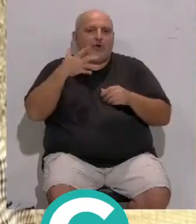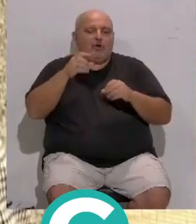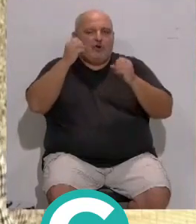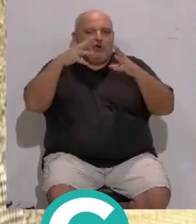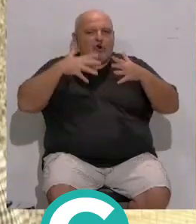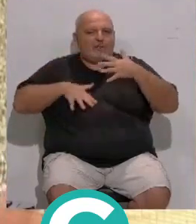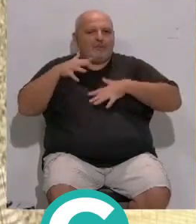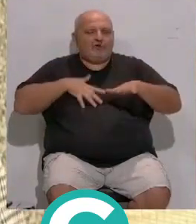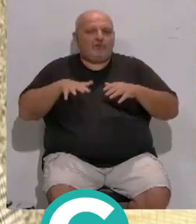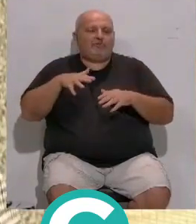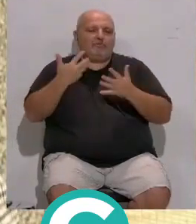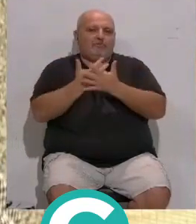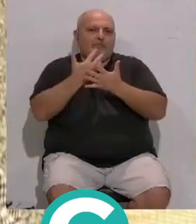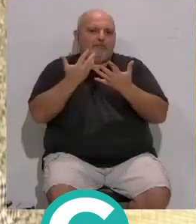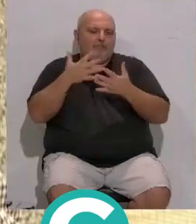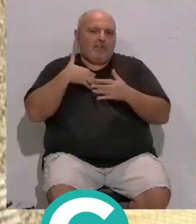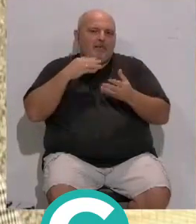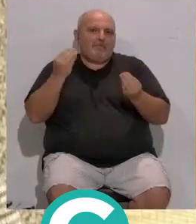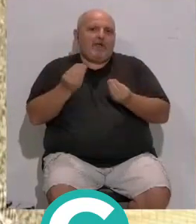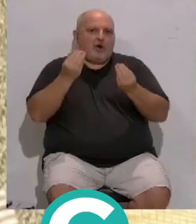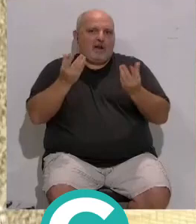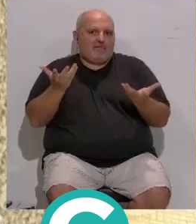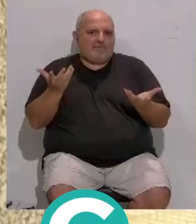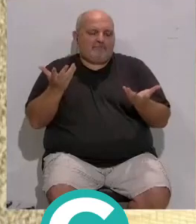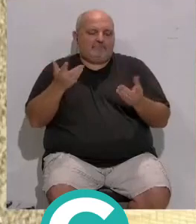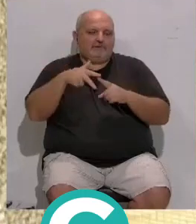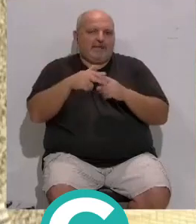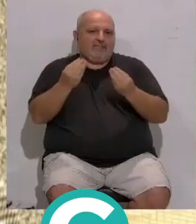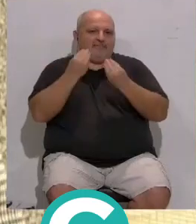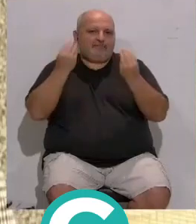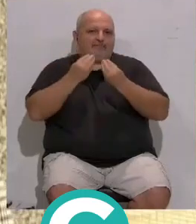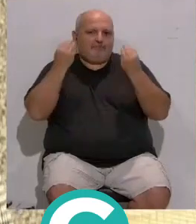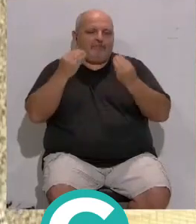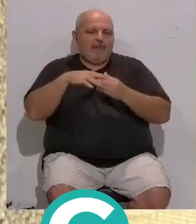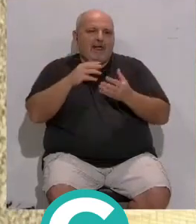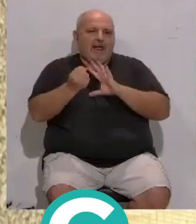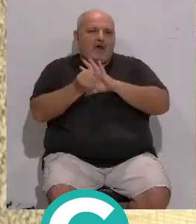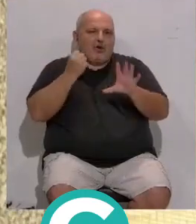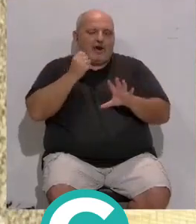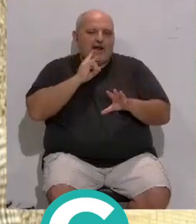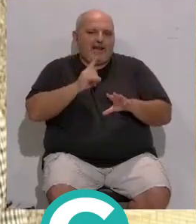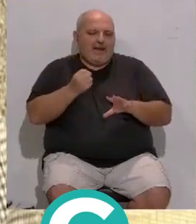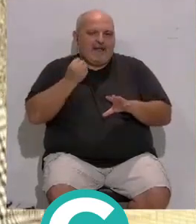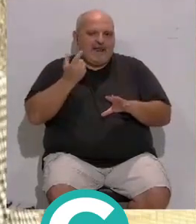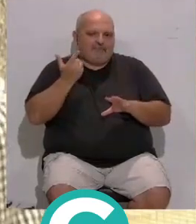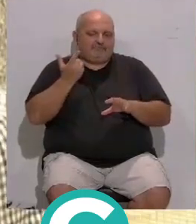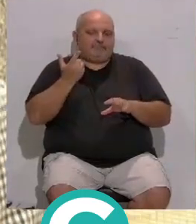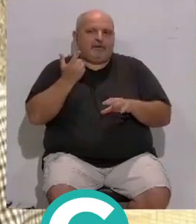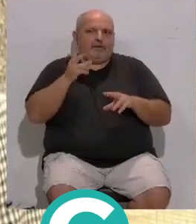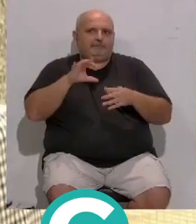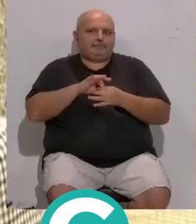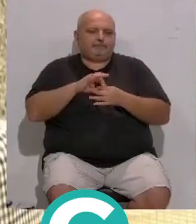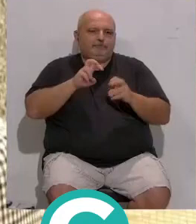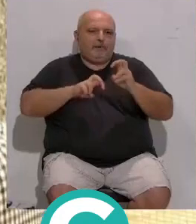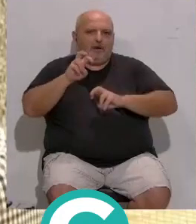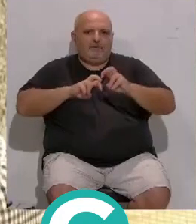conocimientos... ...pues vamos a mejorarlo... ...vamos a ver cómo podemos hacer para ahorrar energía... ...usando de una